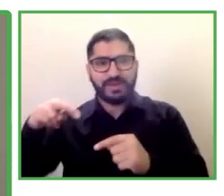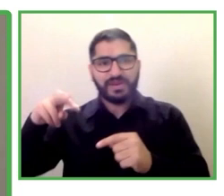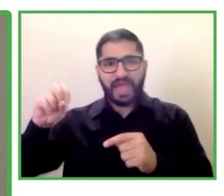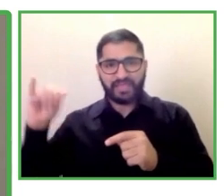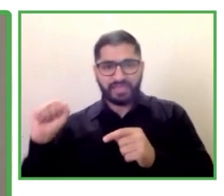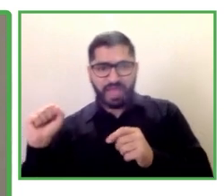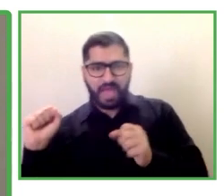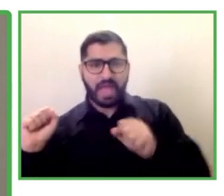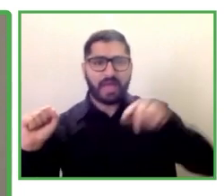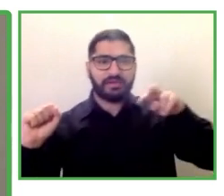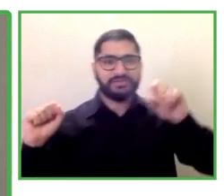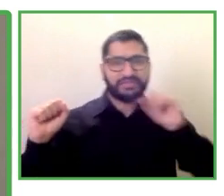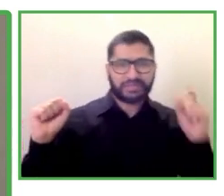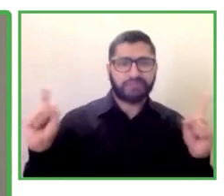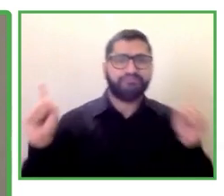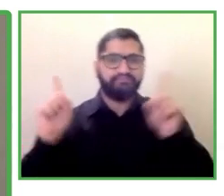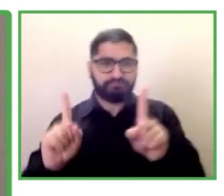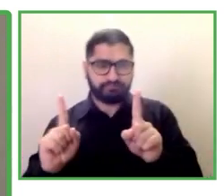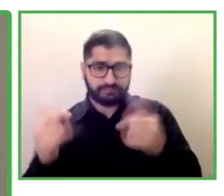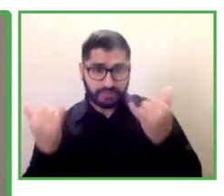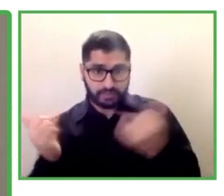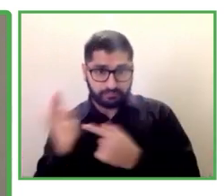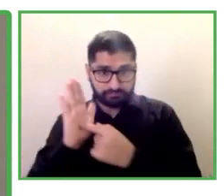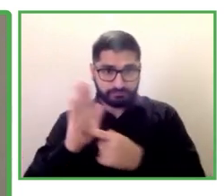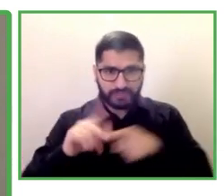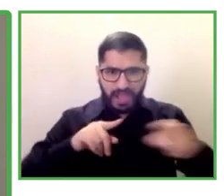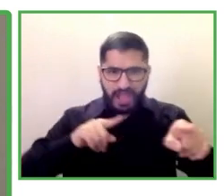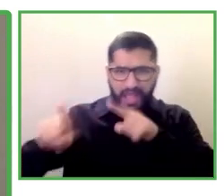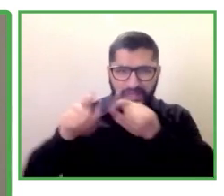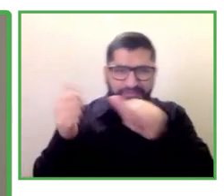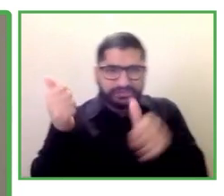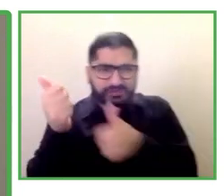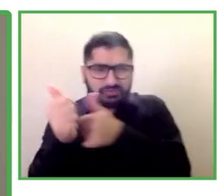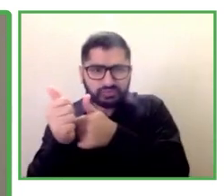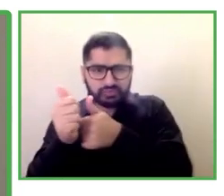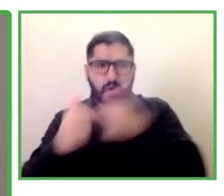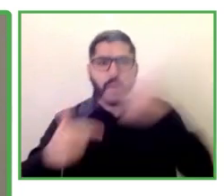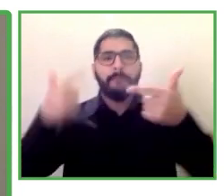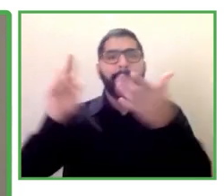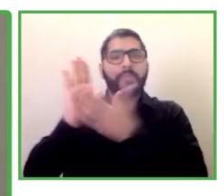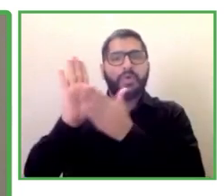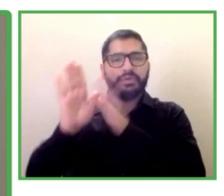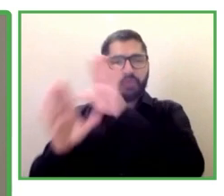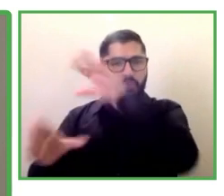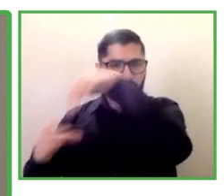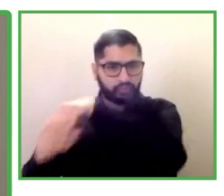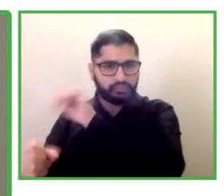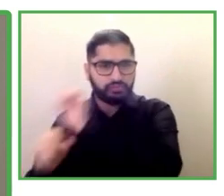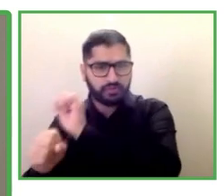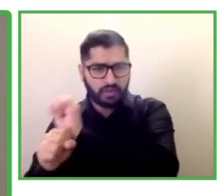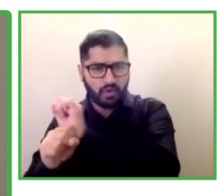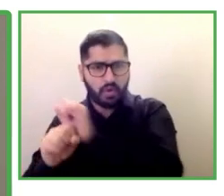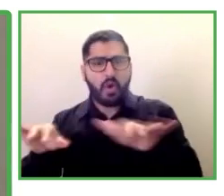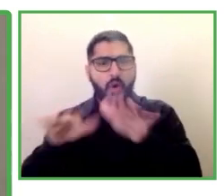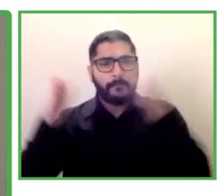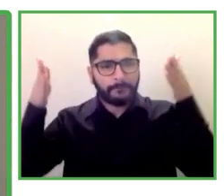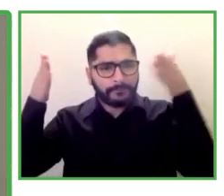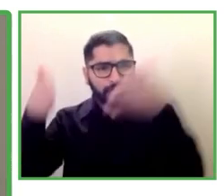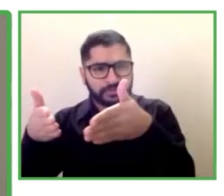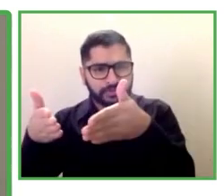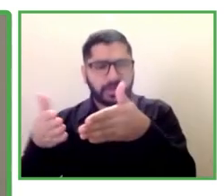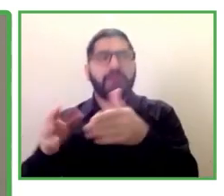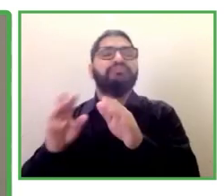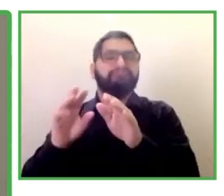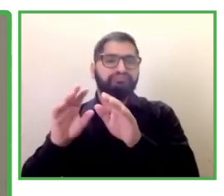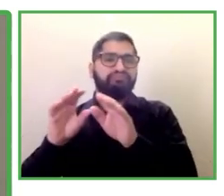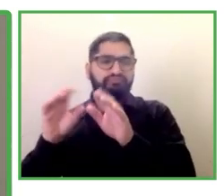es asesora senior de políticas y trabaja en la oficina de política de empleo para personas con discapacidad en el departamento de trabajo de los Estados Unidos